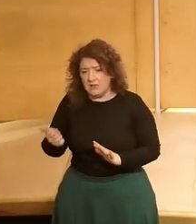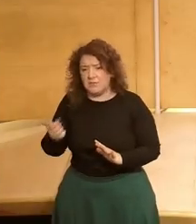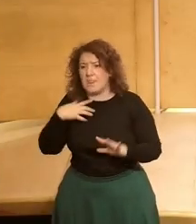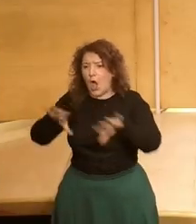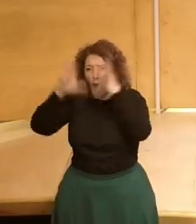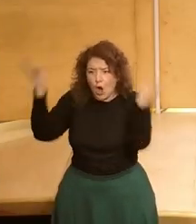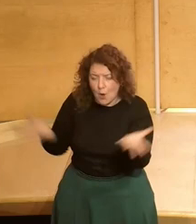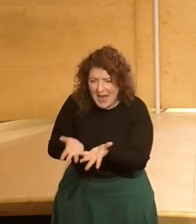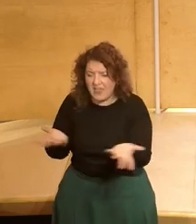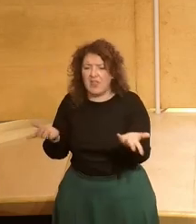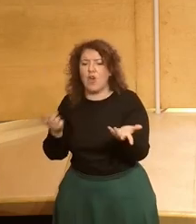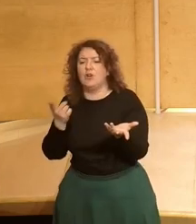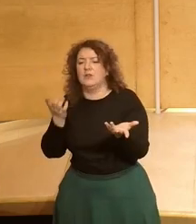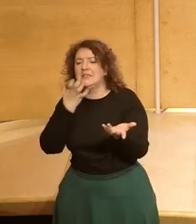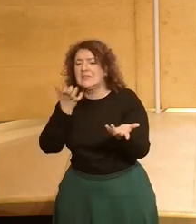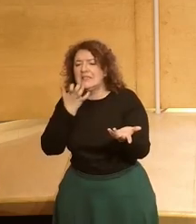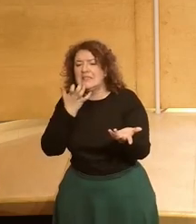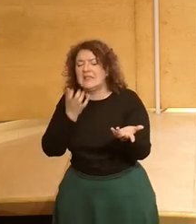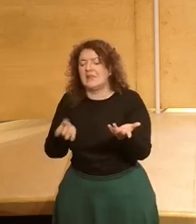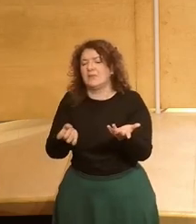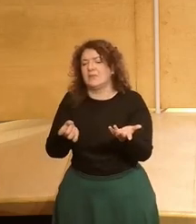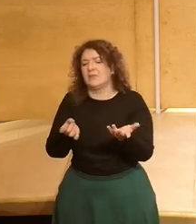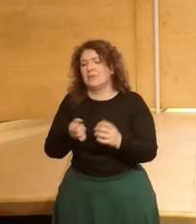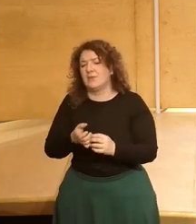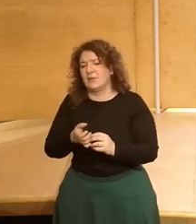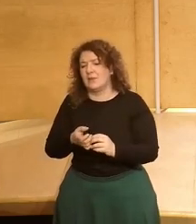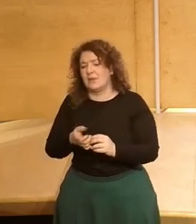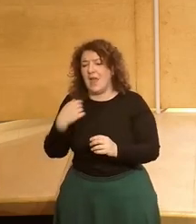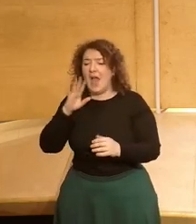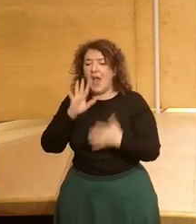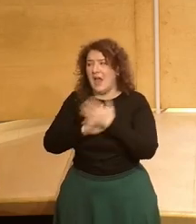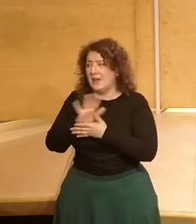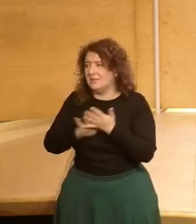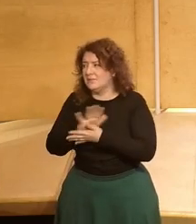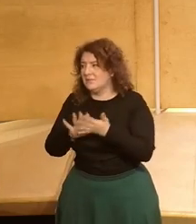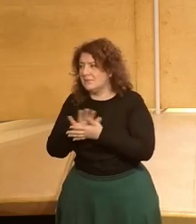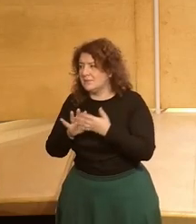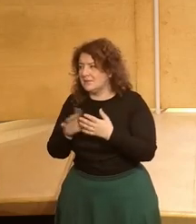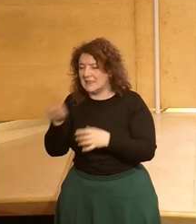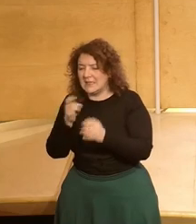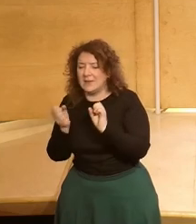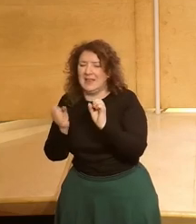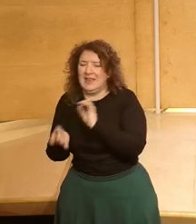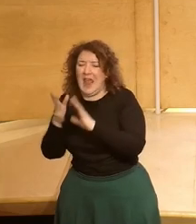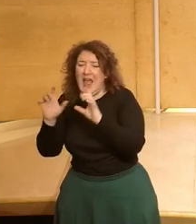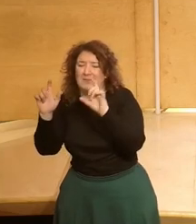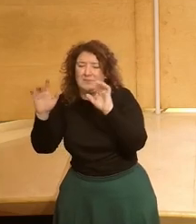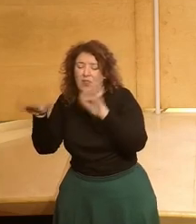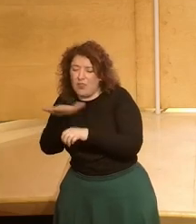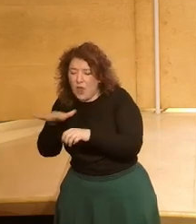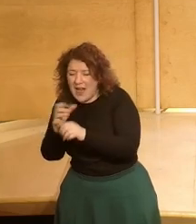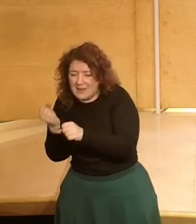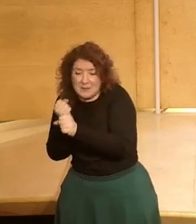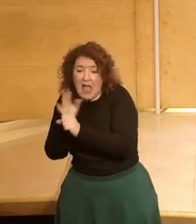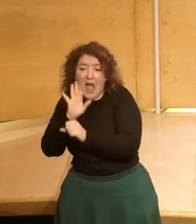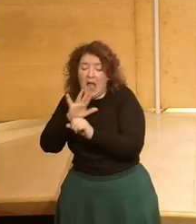la globalización las ventanas la creación de como comentabais de nichos donde se exploran vertientes de la